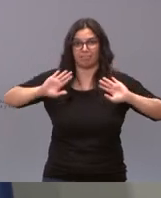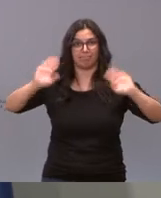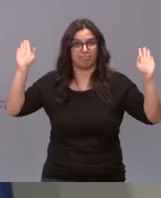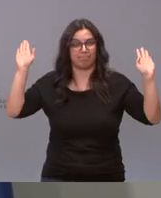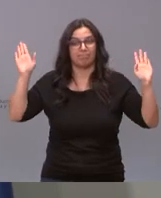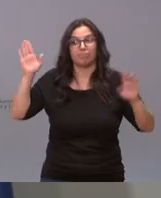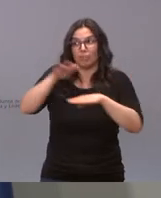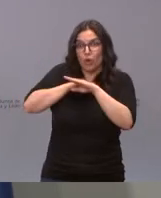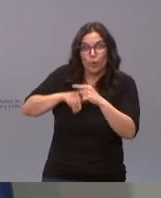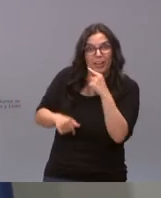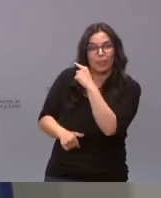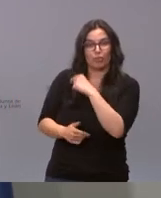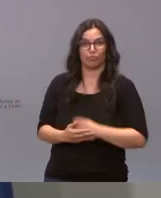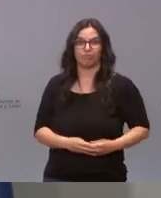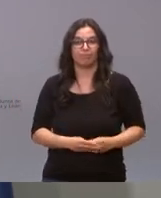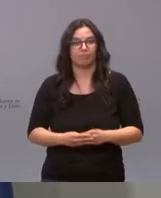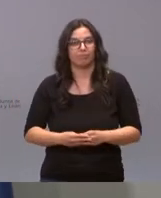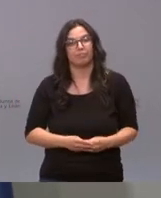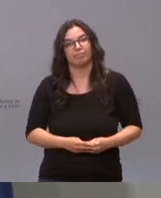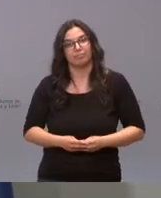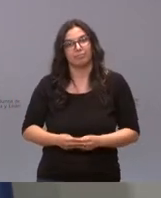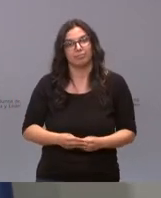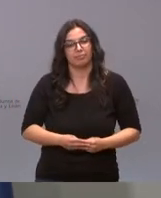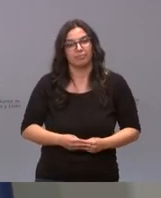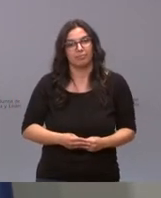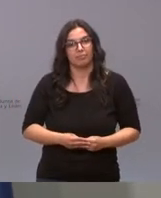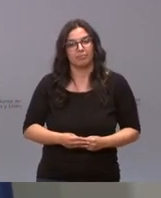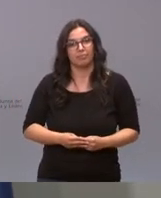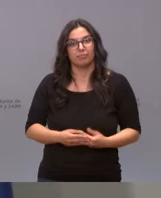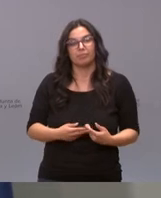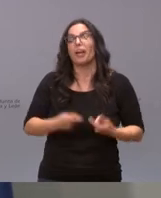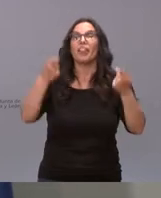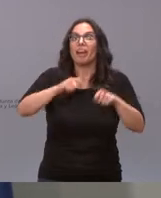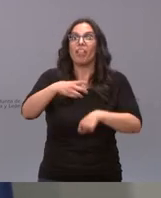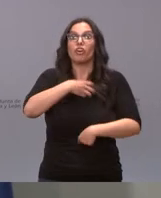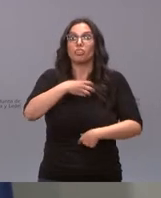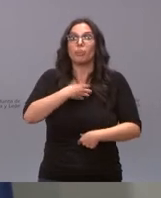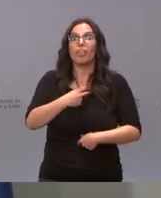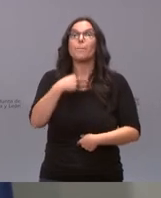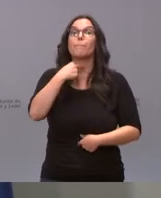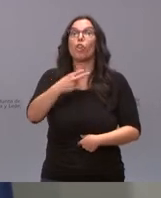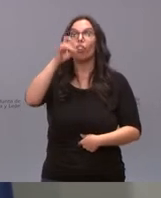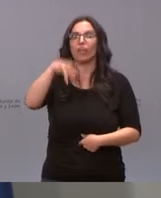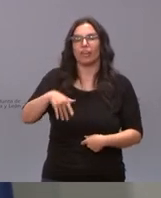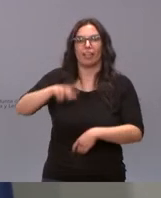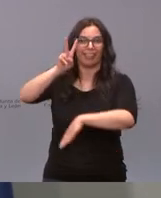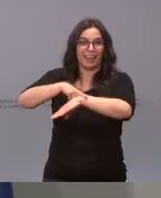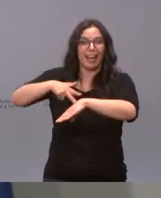el gobierno ¿quién ha dicho que no va haber confinamiento? el delegado del gobierno